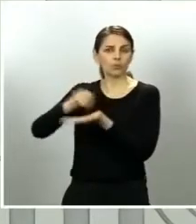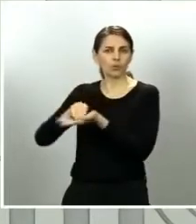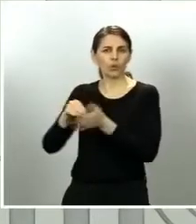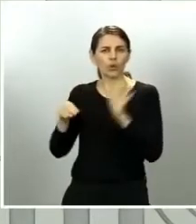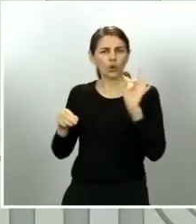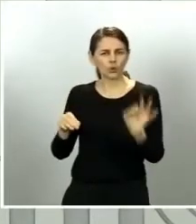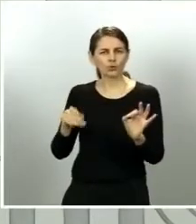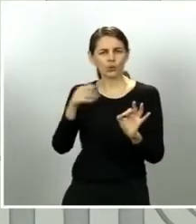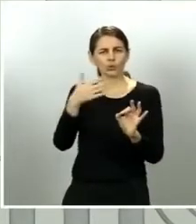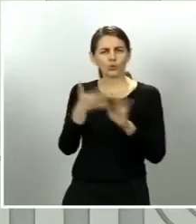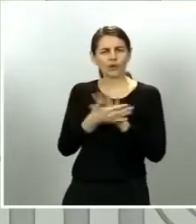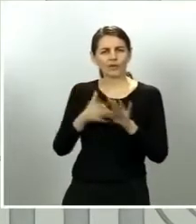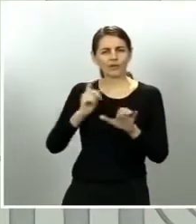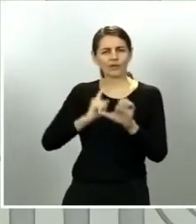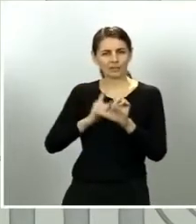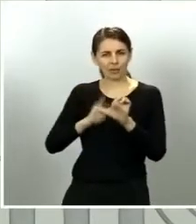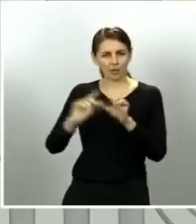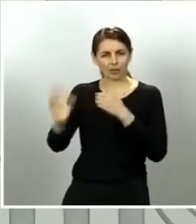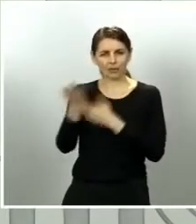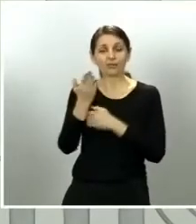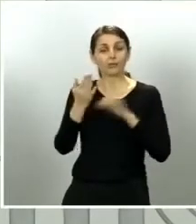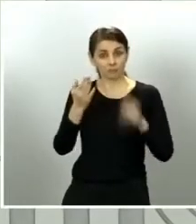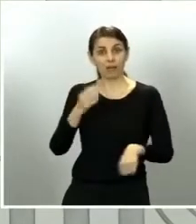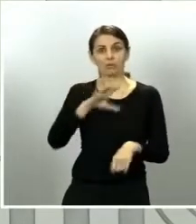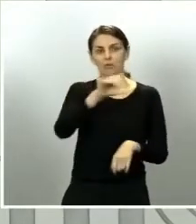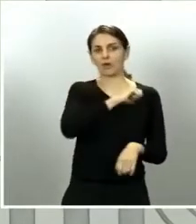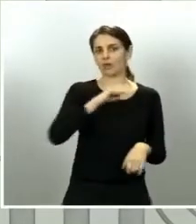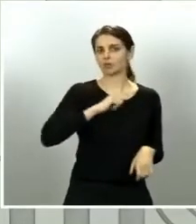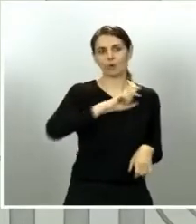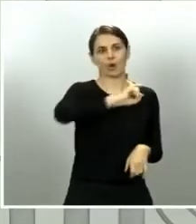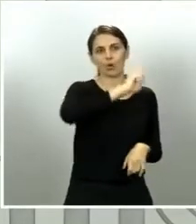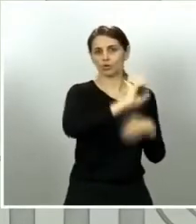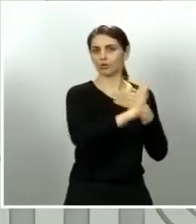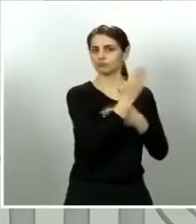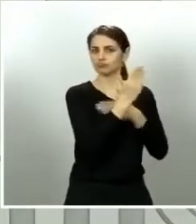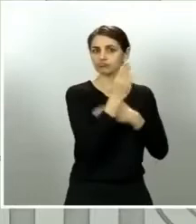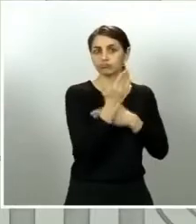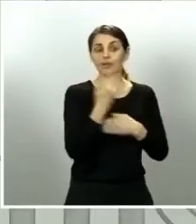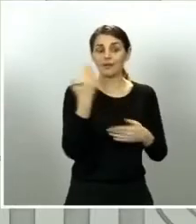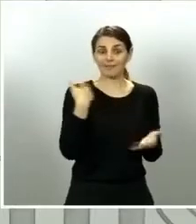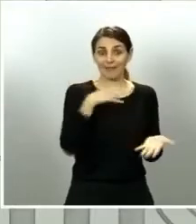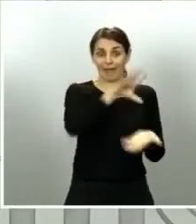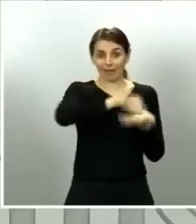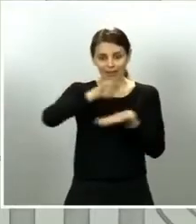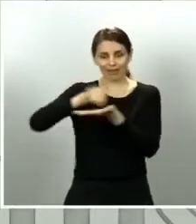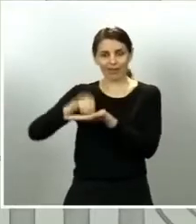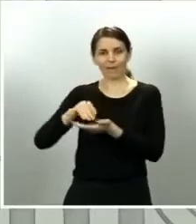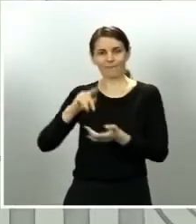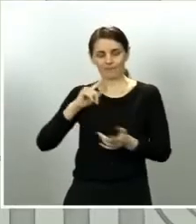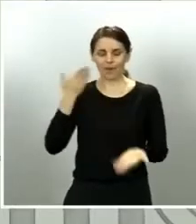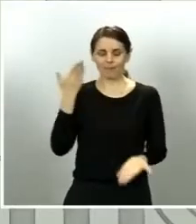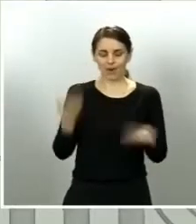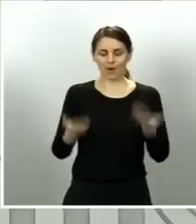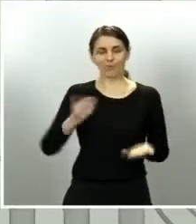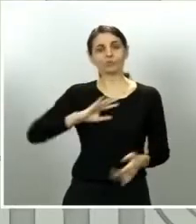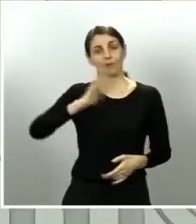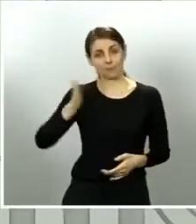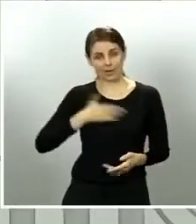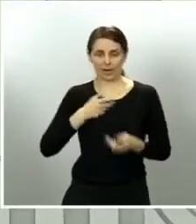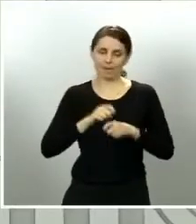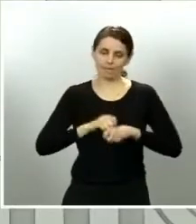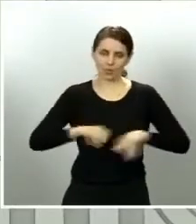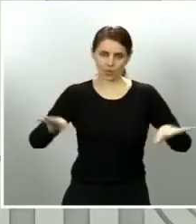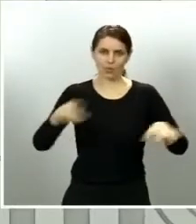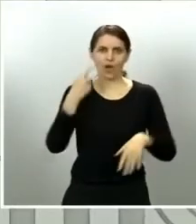Extremadura pero otras comunidades autónomas también lo estamos estudiando y mañana lo daremos a conocer una vez hayamos visto cómo evolucionan las cosas como he dicho